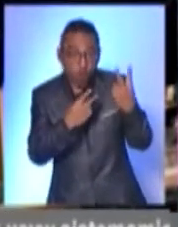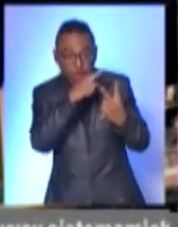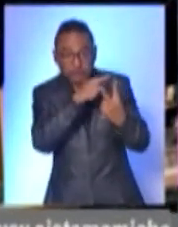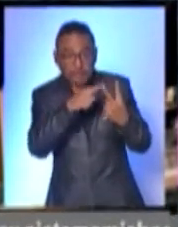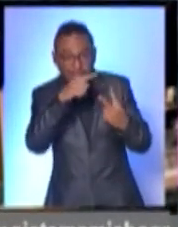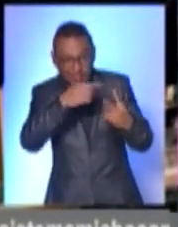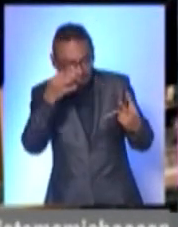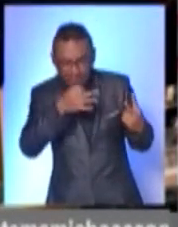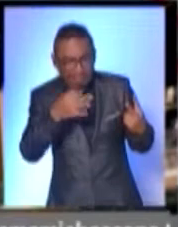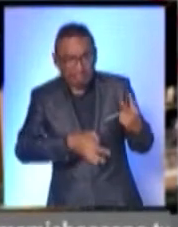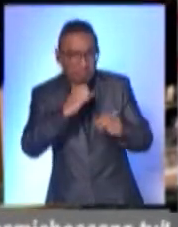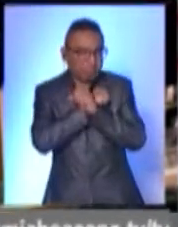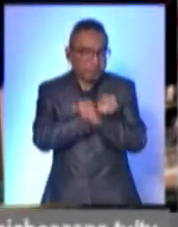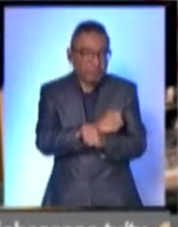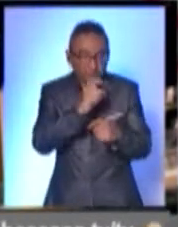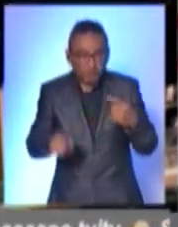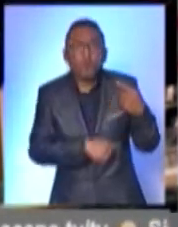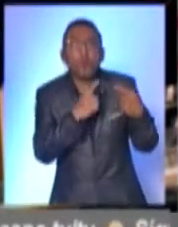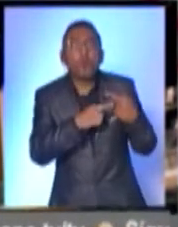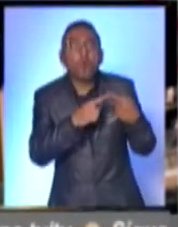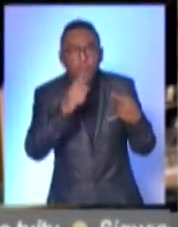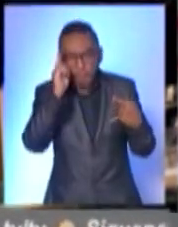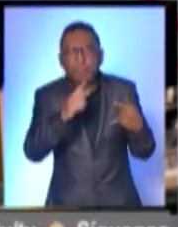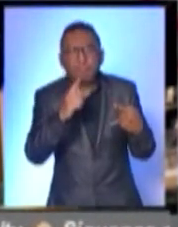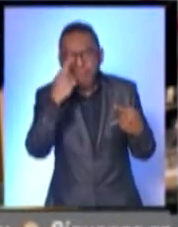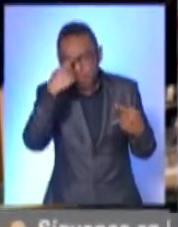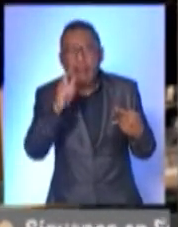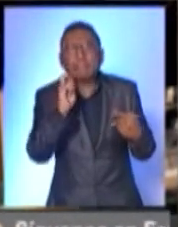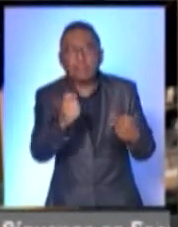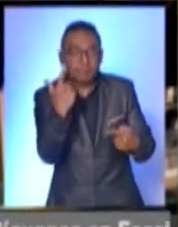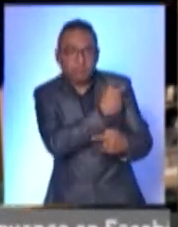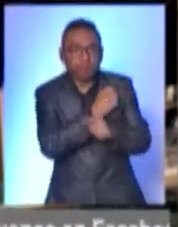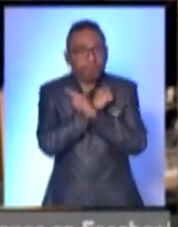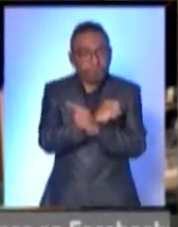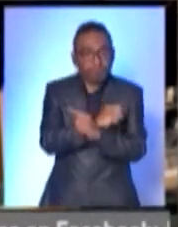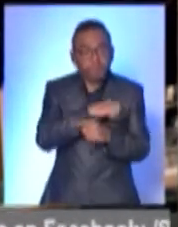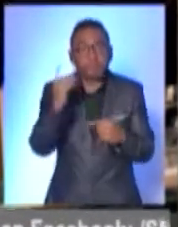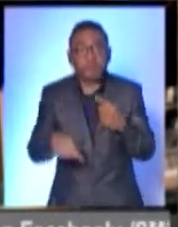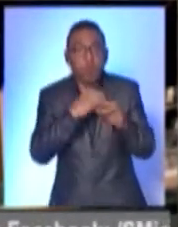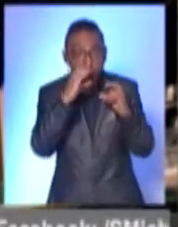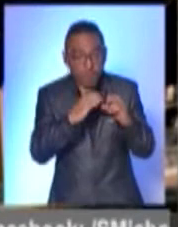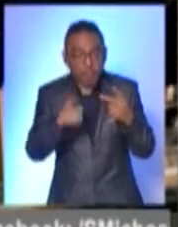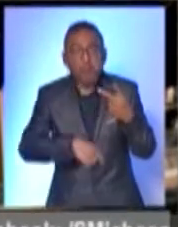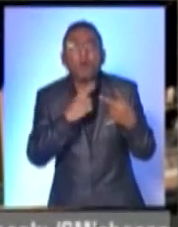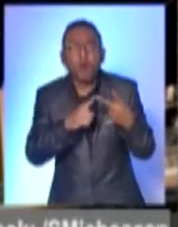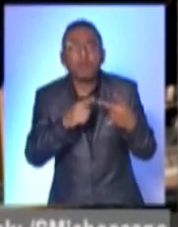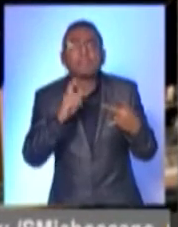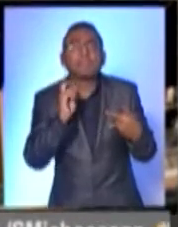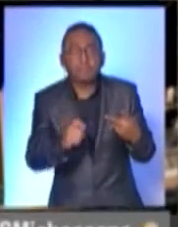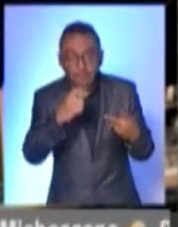Uno, la eficacia para prevenir la enfermedad y la eficacia para prevenir